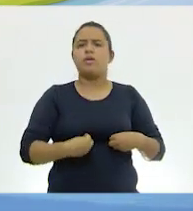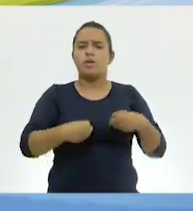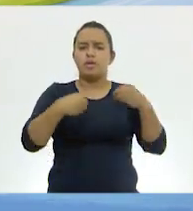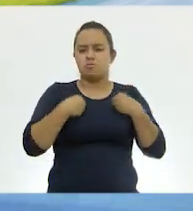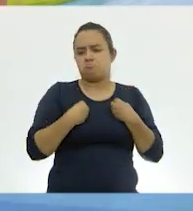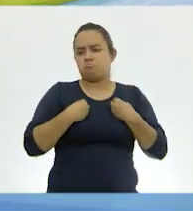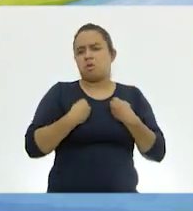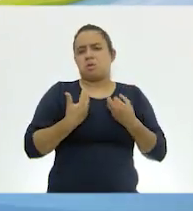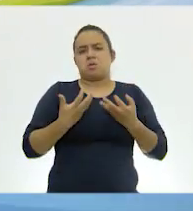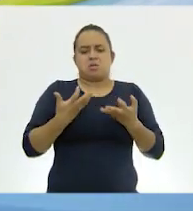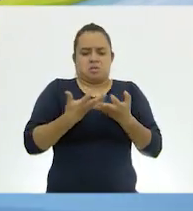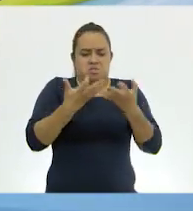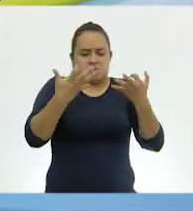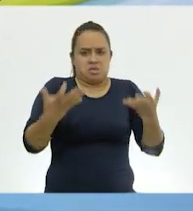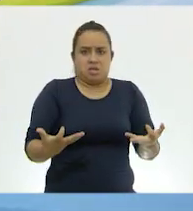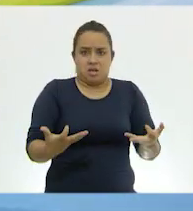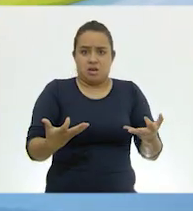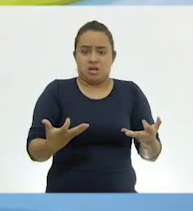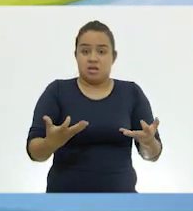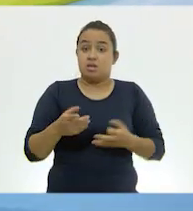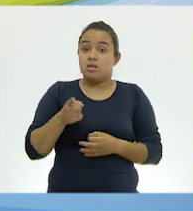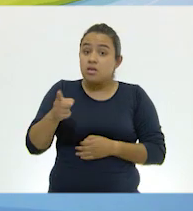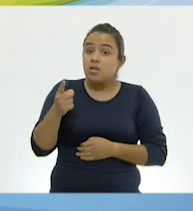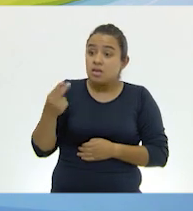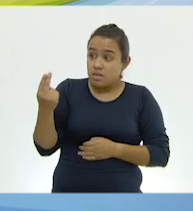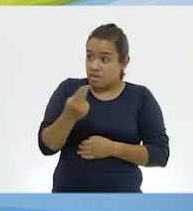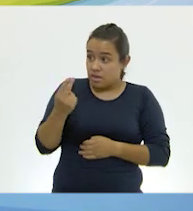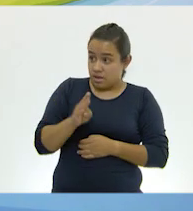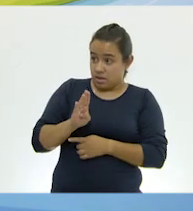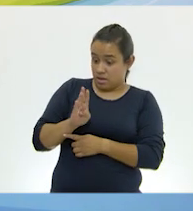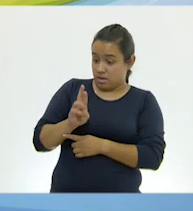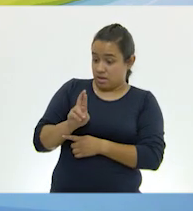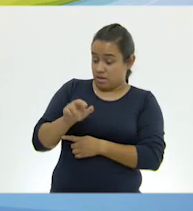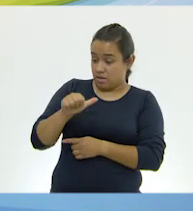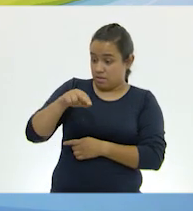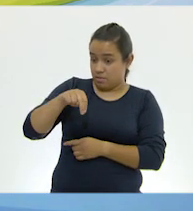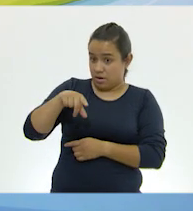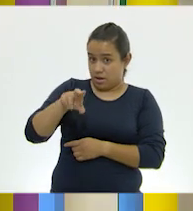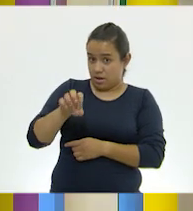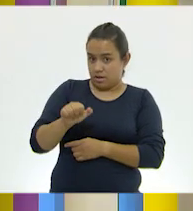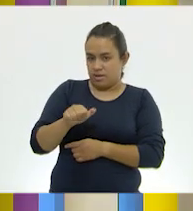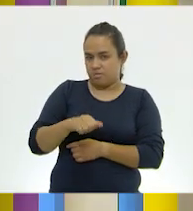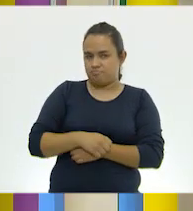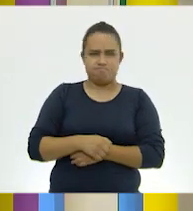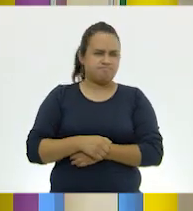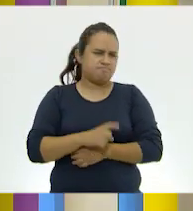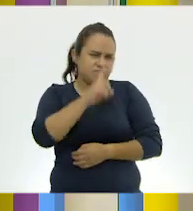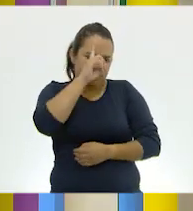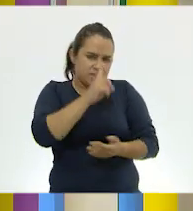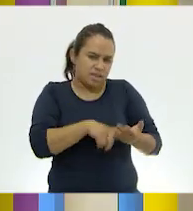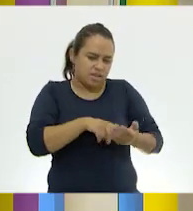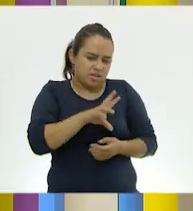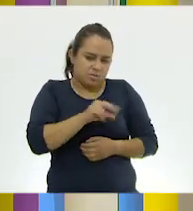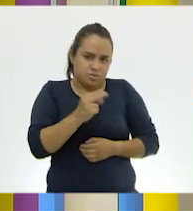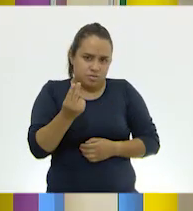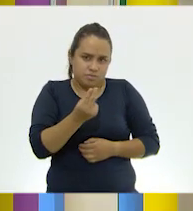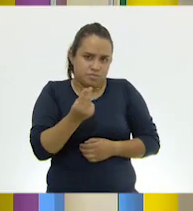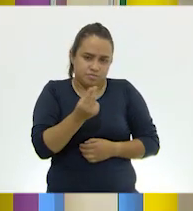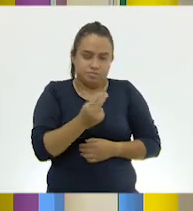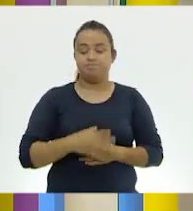espacios o ecosistemas terrestres, necesita las branquias? No, creo que ya no son muy necesarias ahí.